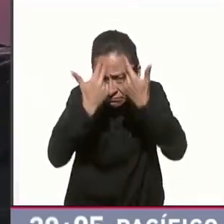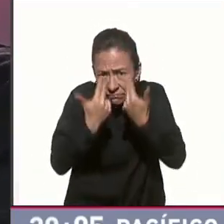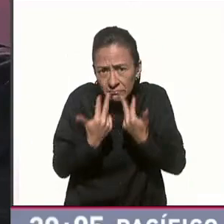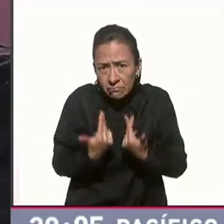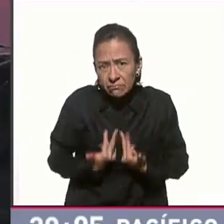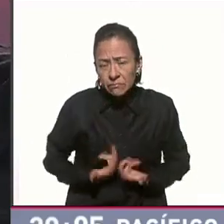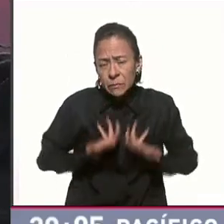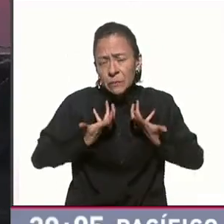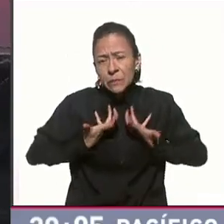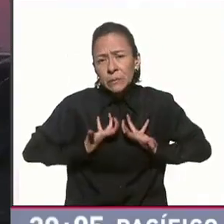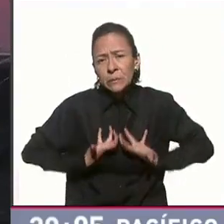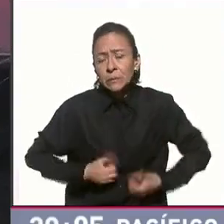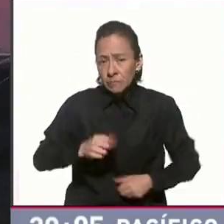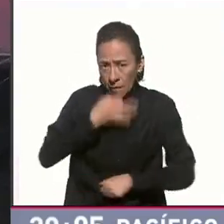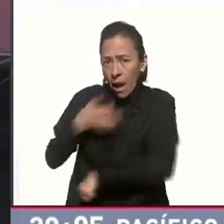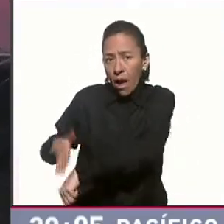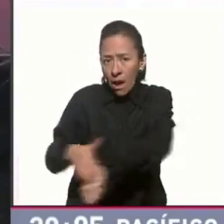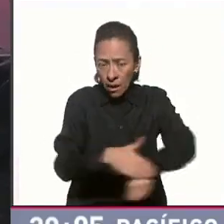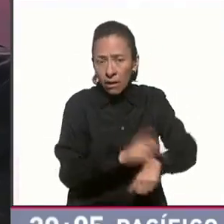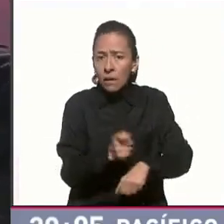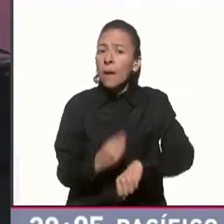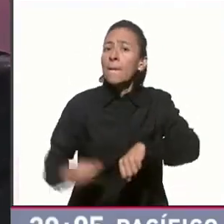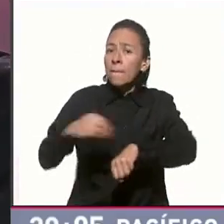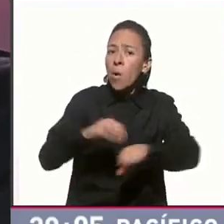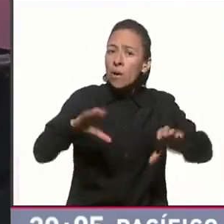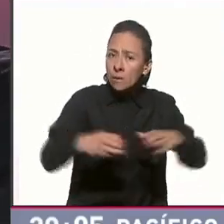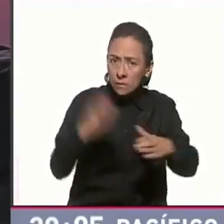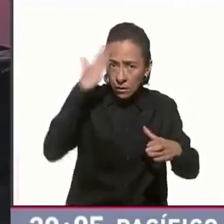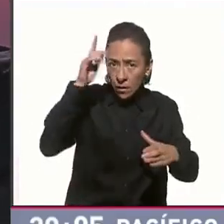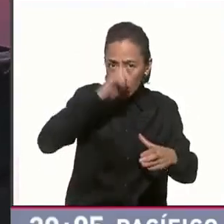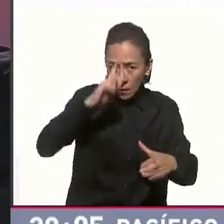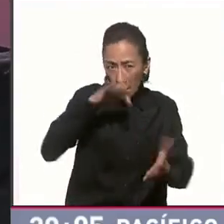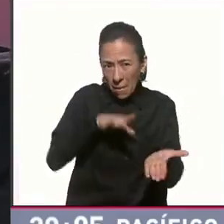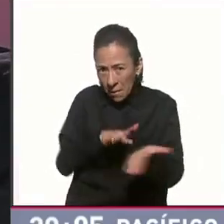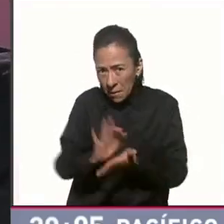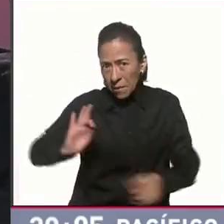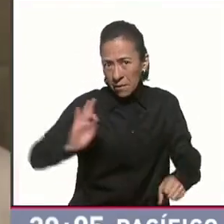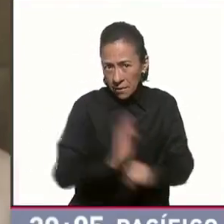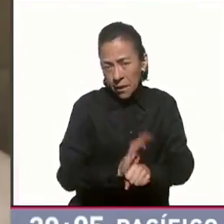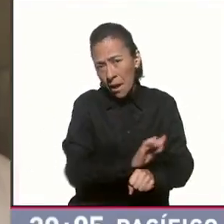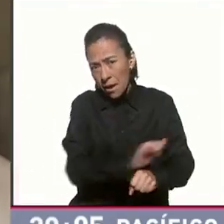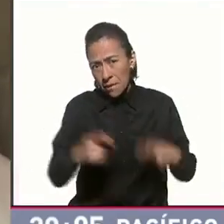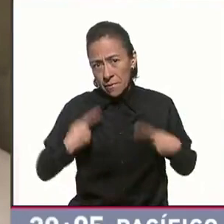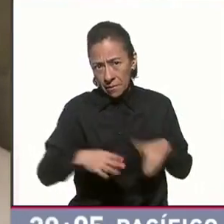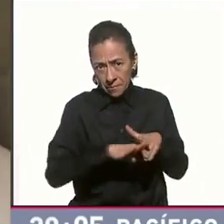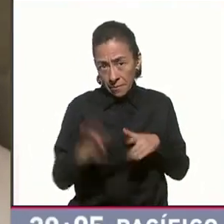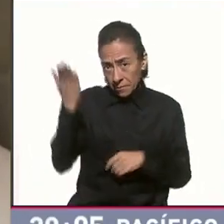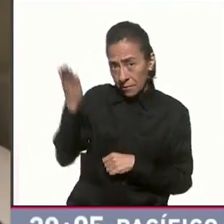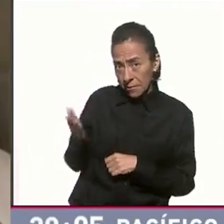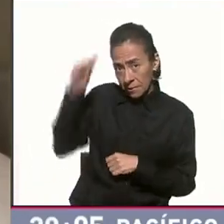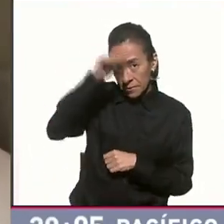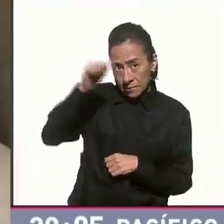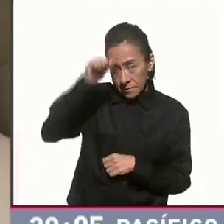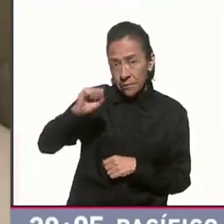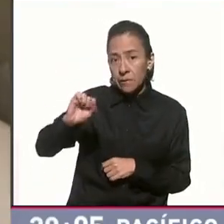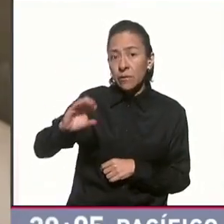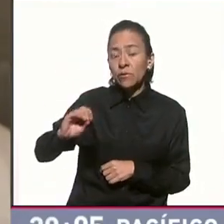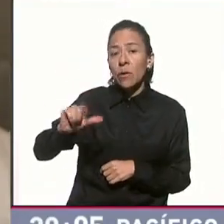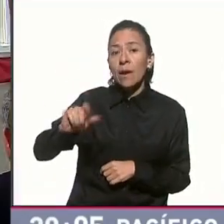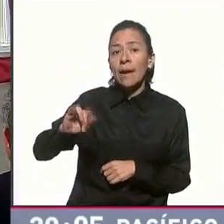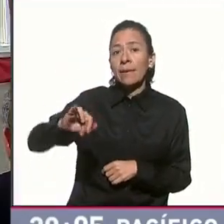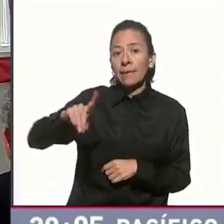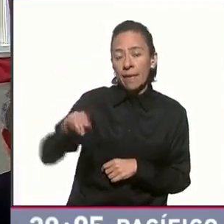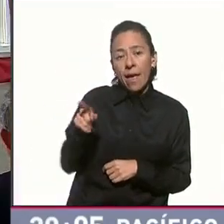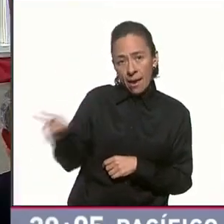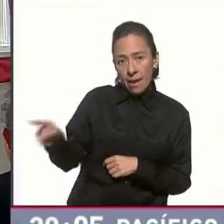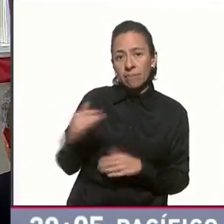anunció la creación de un consejo en defensa de los derechos humanos de los migrantes y será el padre Alejandro Solalinde quien lo presida.